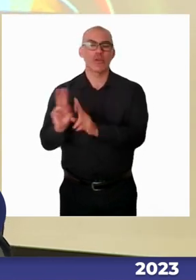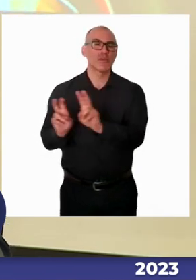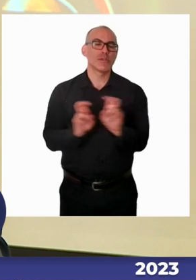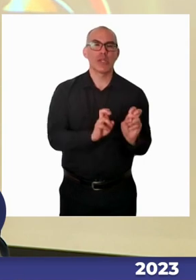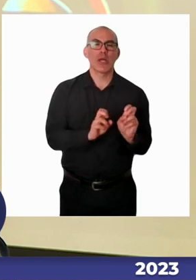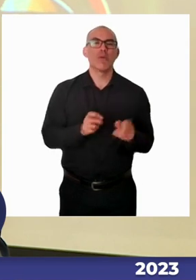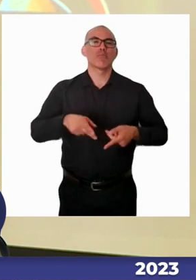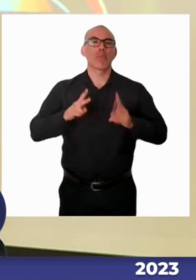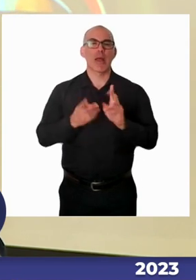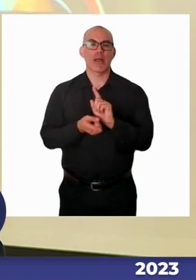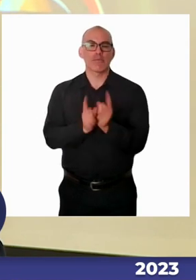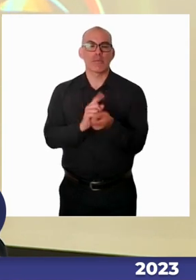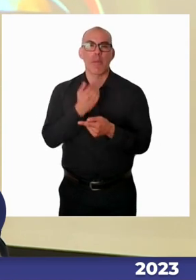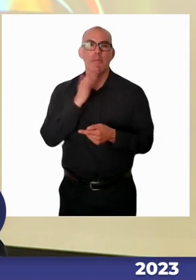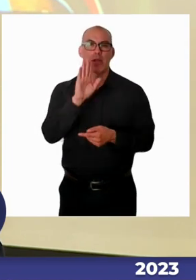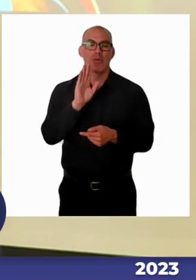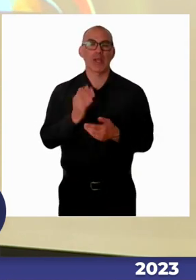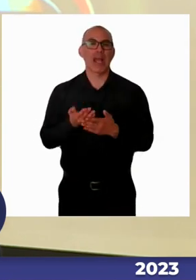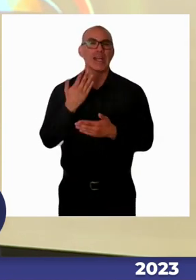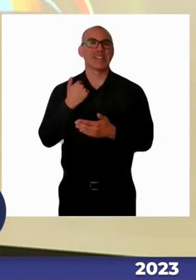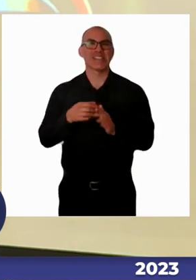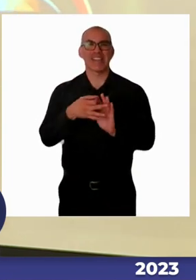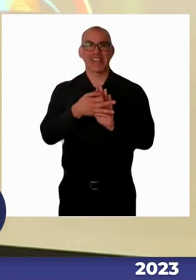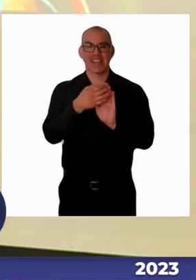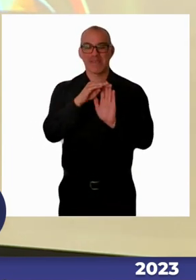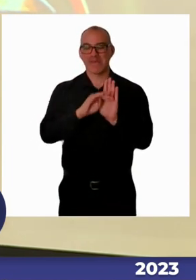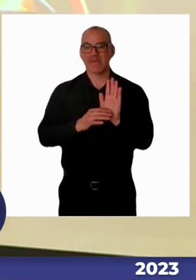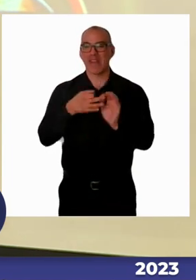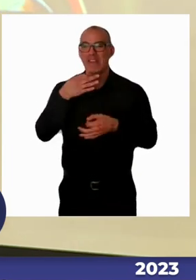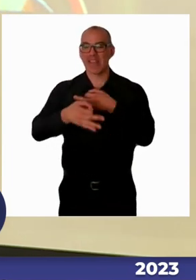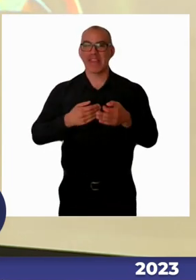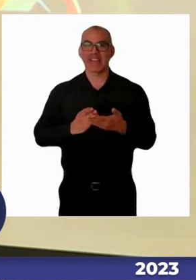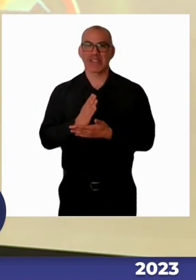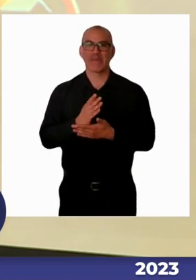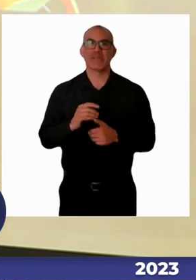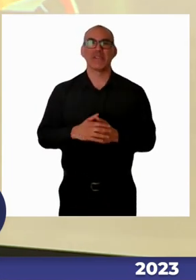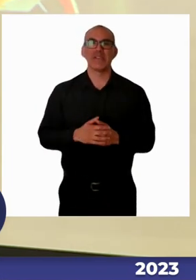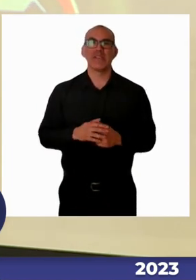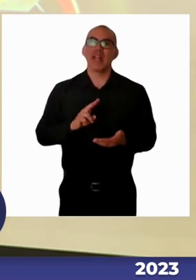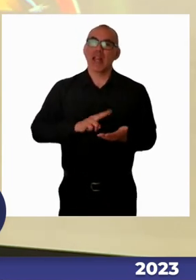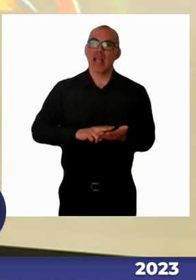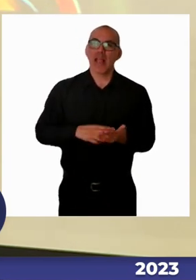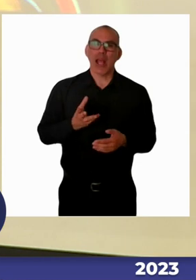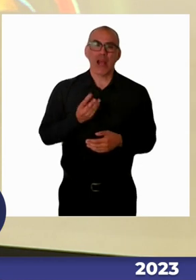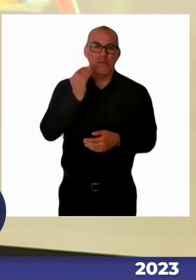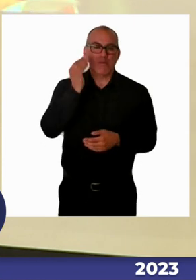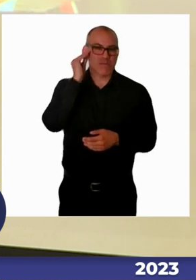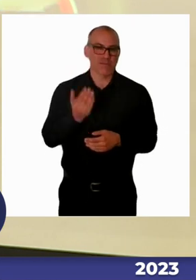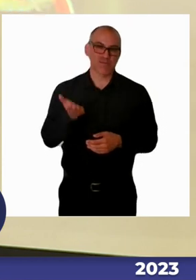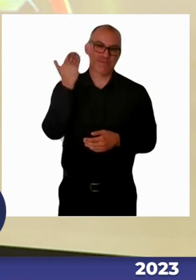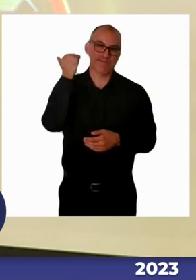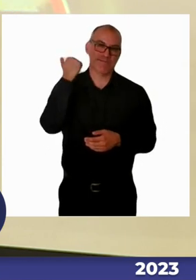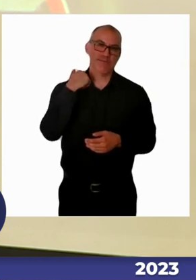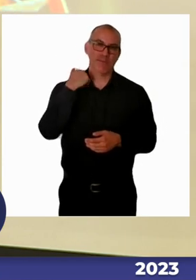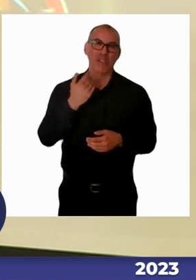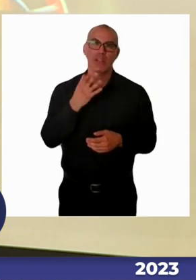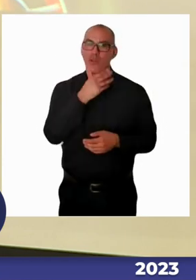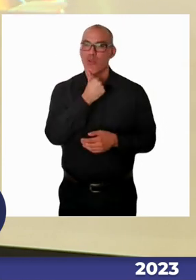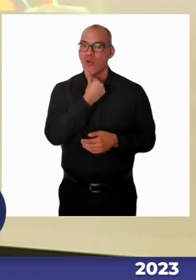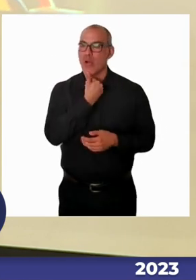Goliat, es una batalla enorme, grande, verdad, que ustedes como organizaciones de la sociedad se han hecho un tremendo trabajo a lo largo de todo el país.